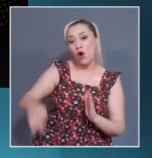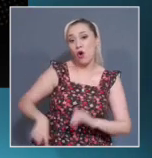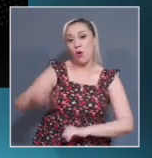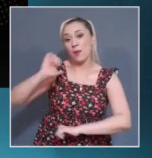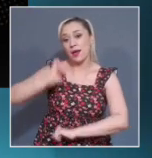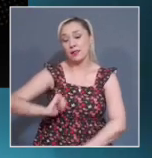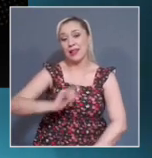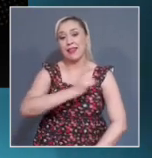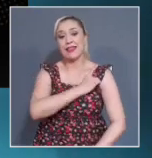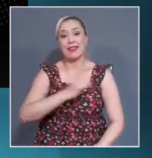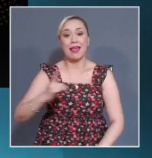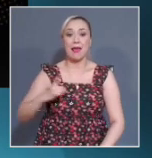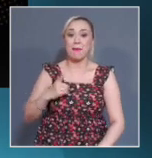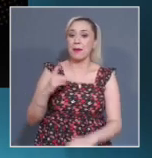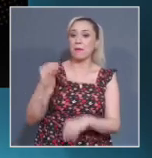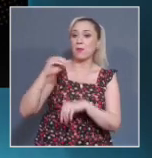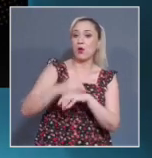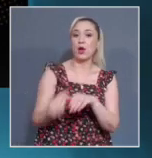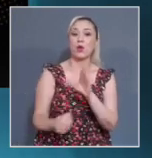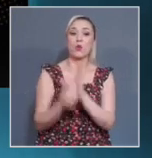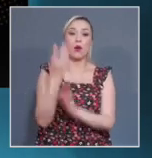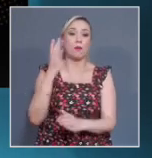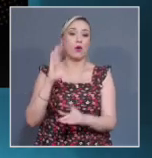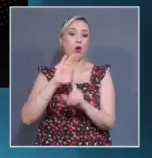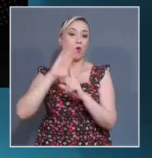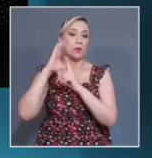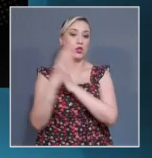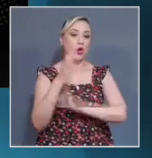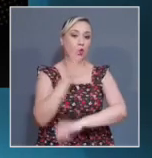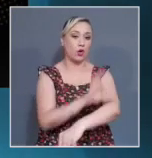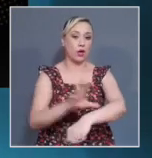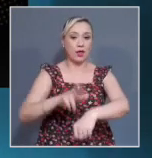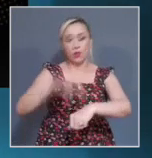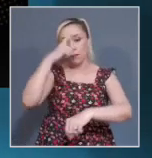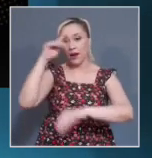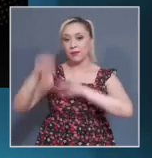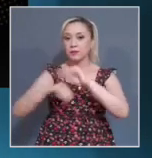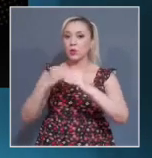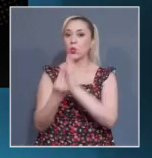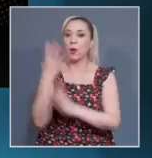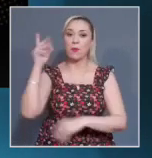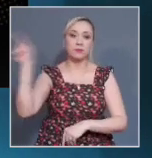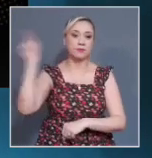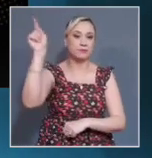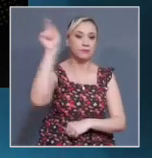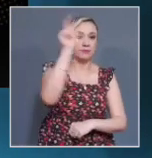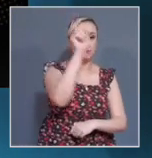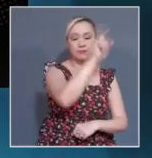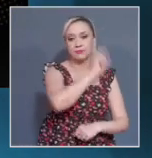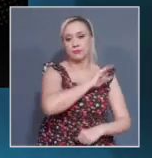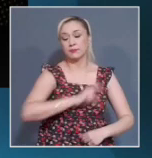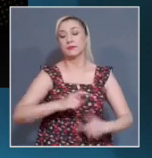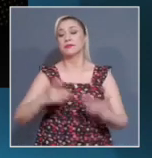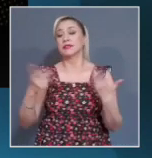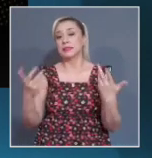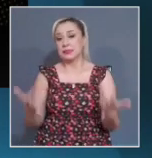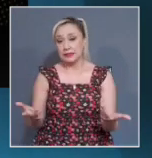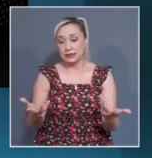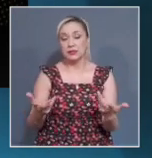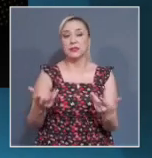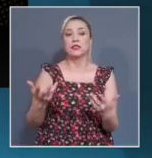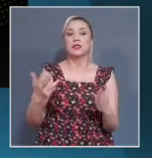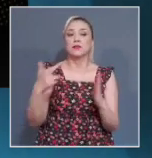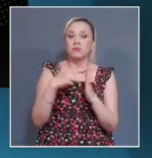Comisión Coordinadora del Sistema de Justicia para la implementación del Código Nacional, para establecer normas y bases de